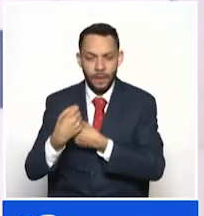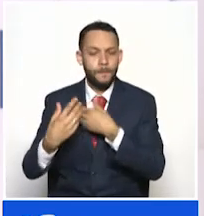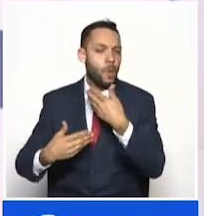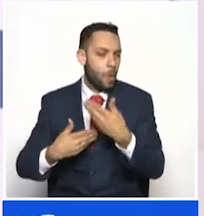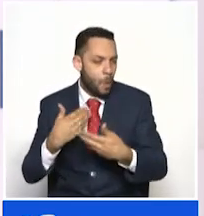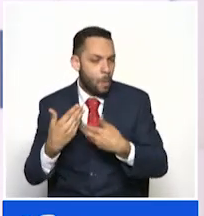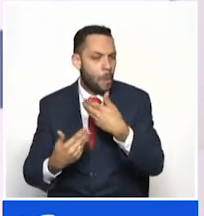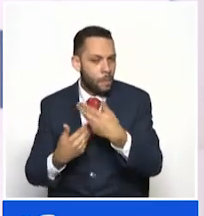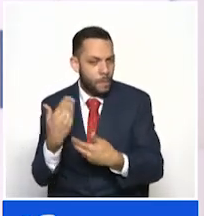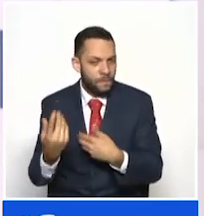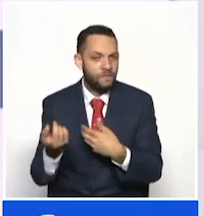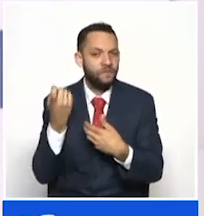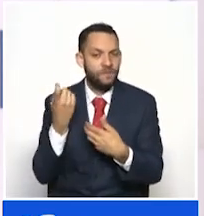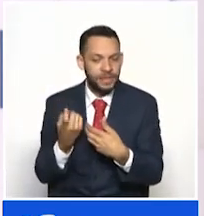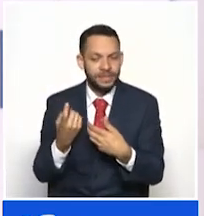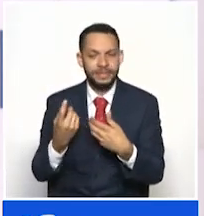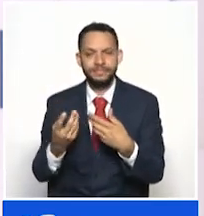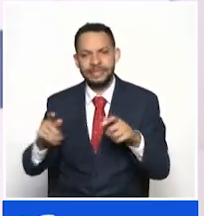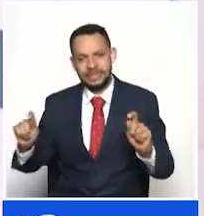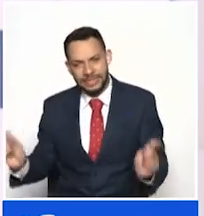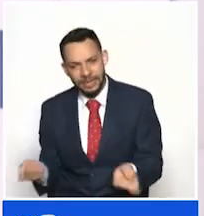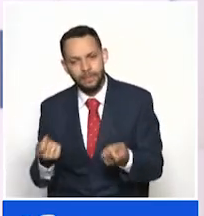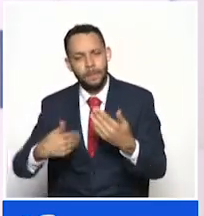alcanzar cifras del año 2019.